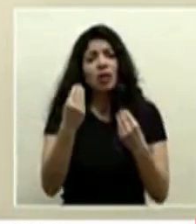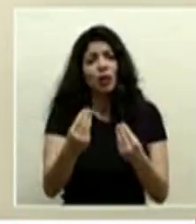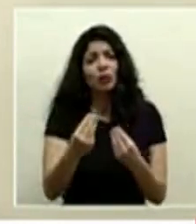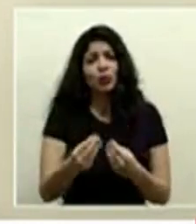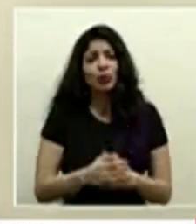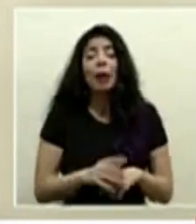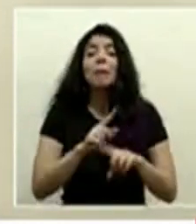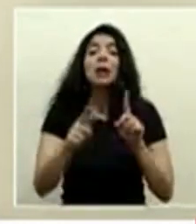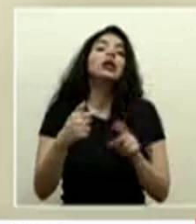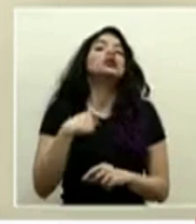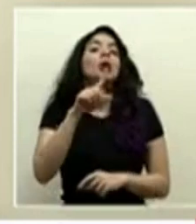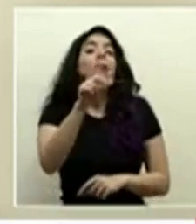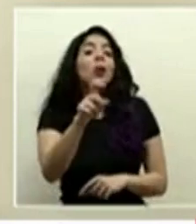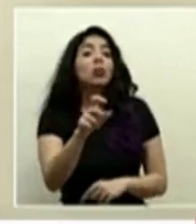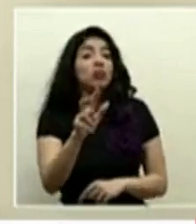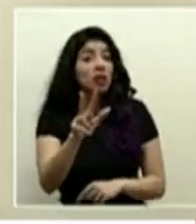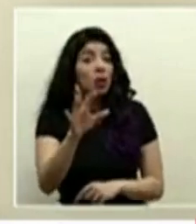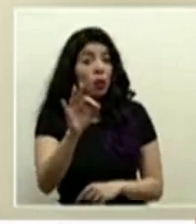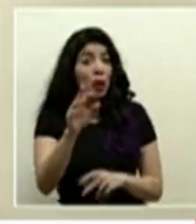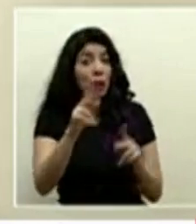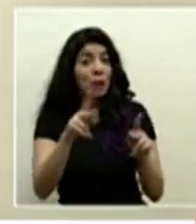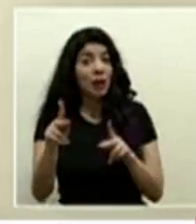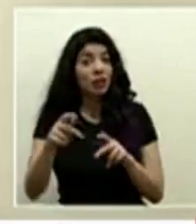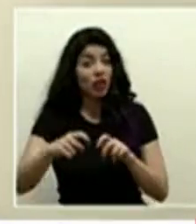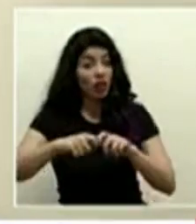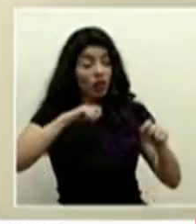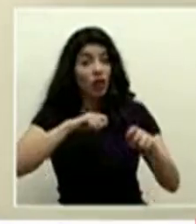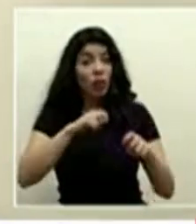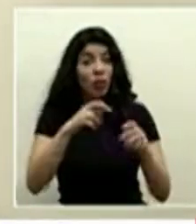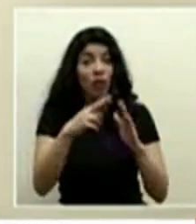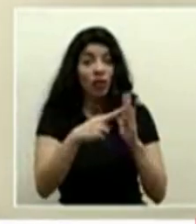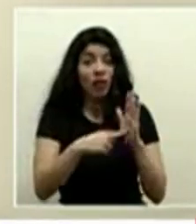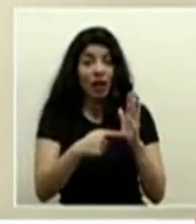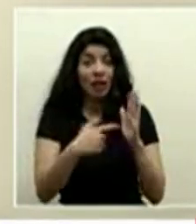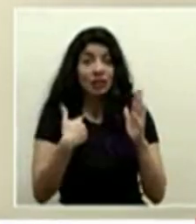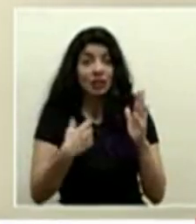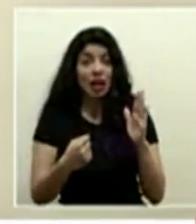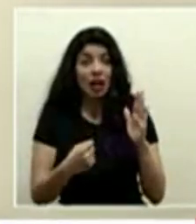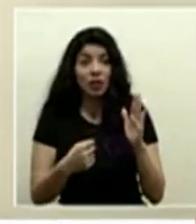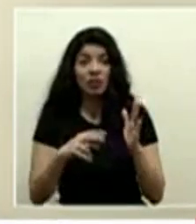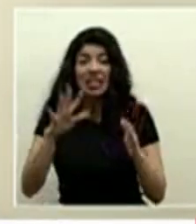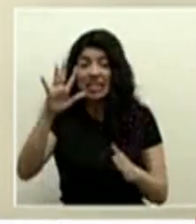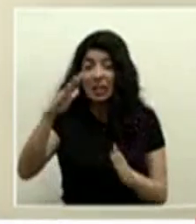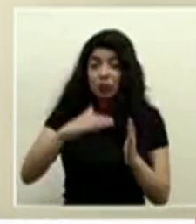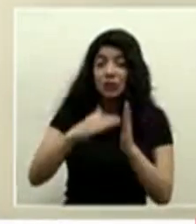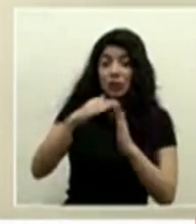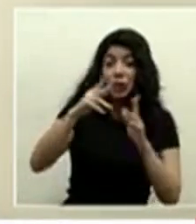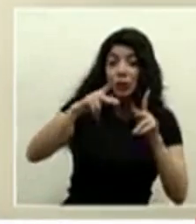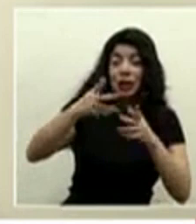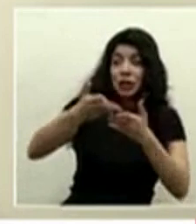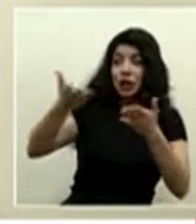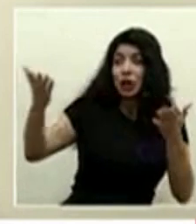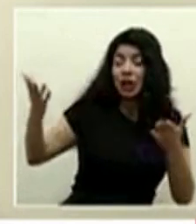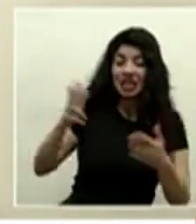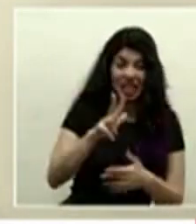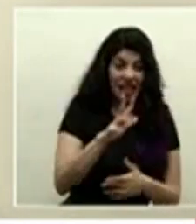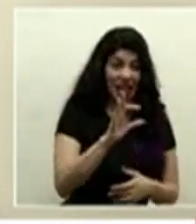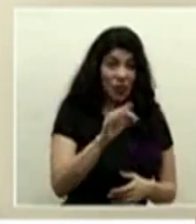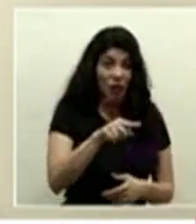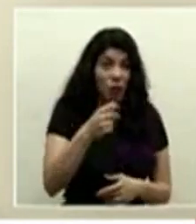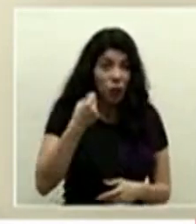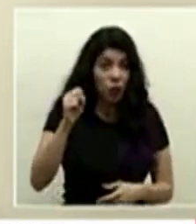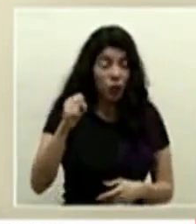yo también le pregunto de 39 personas que han roto medidas sanitarias son 5 millones de personas y lo que yo digo